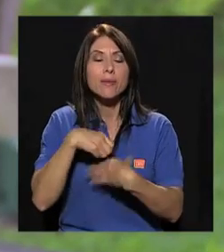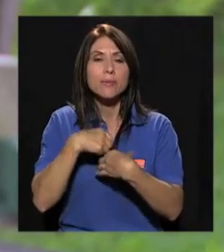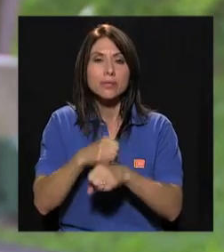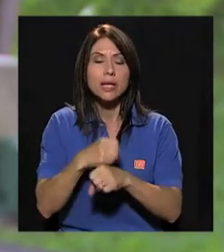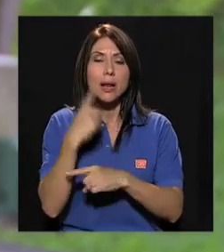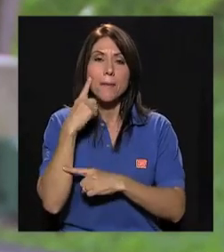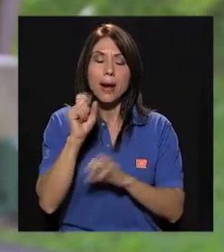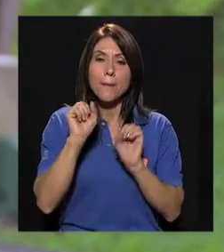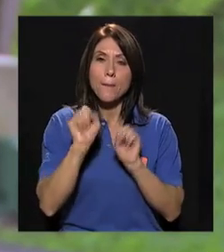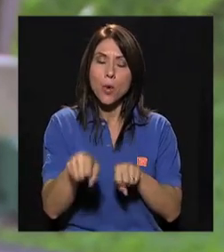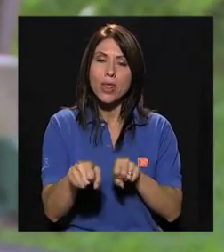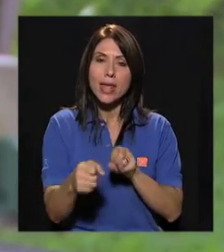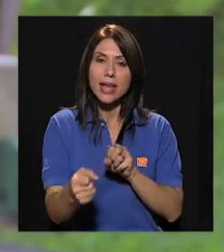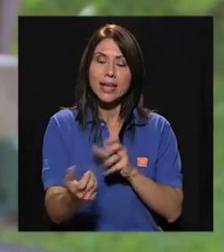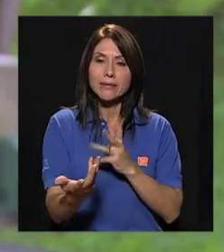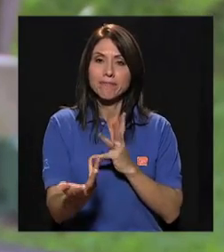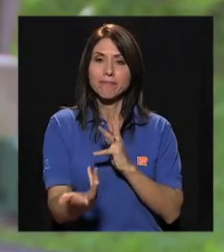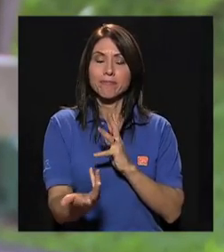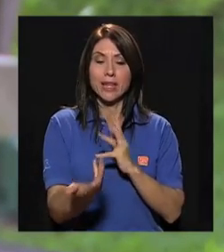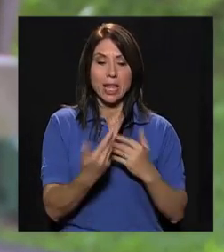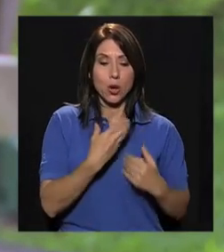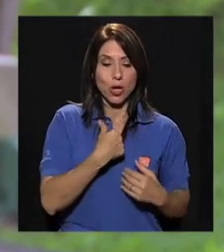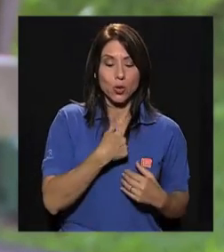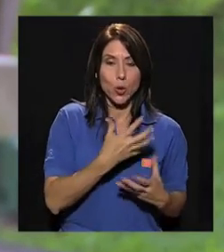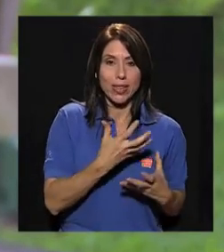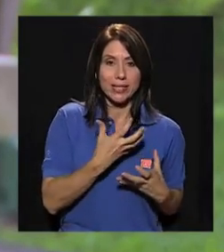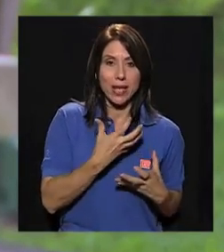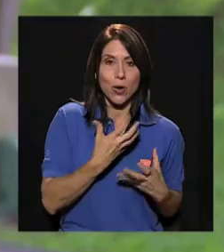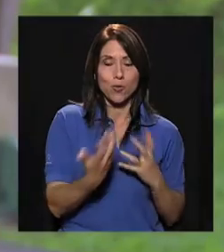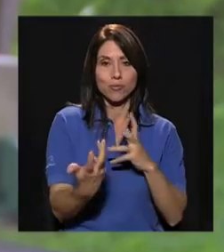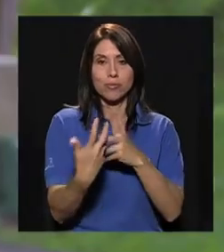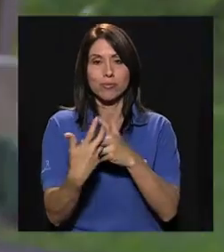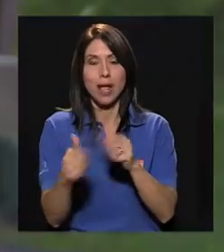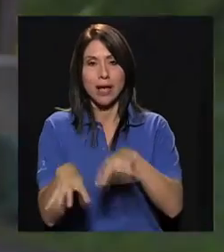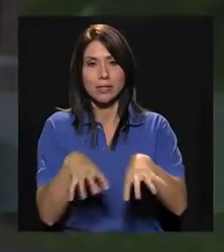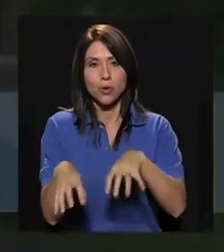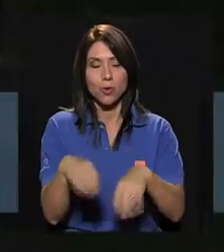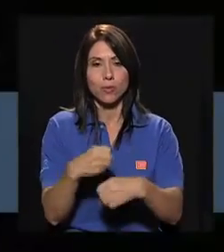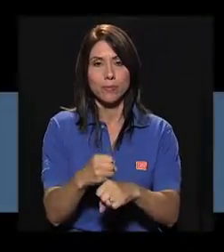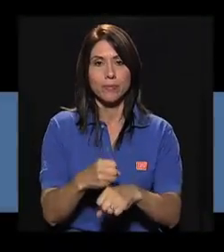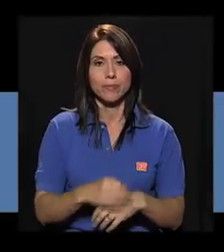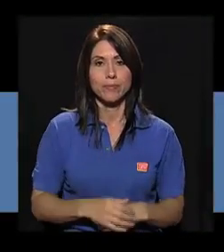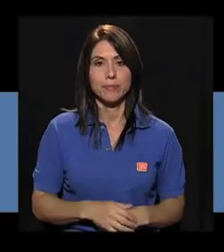para poder compaginar nuestro deseo con la acción.